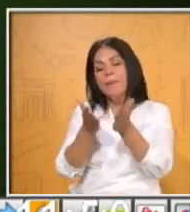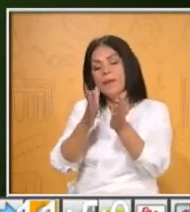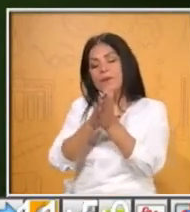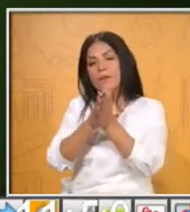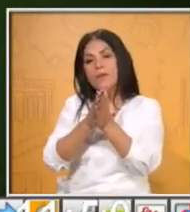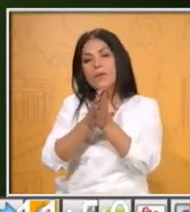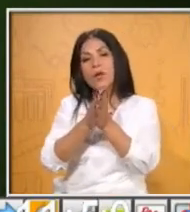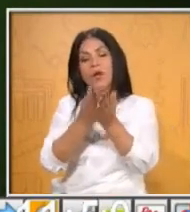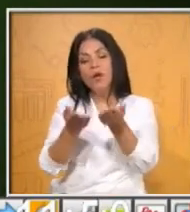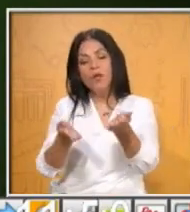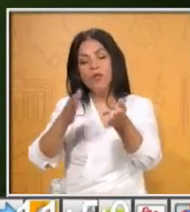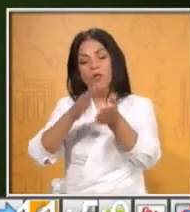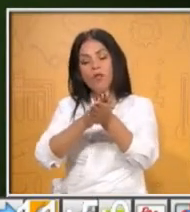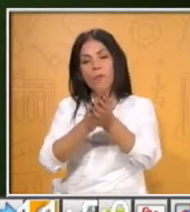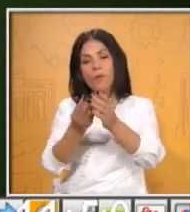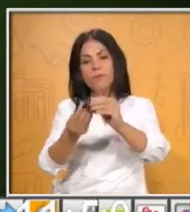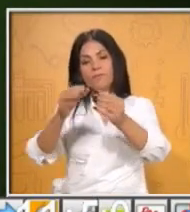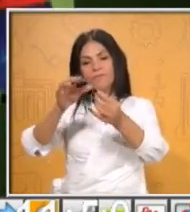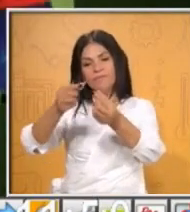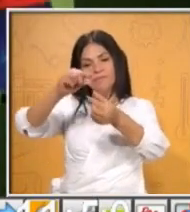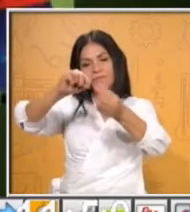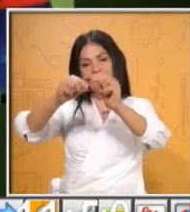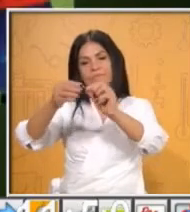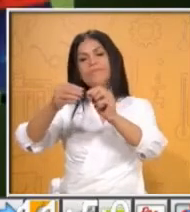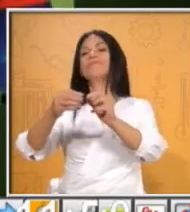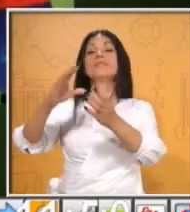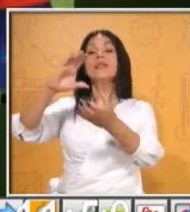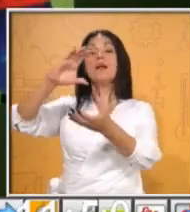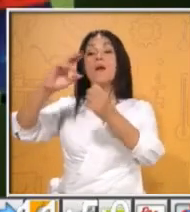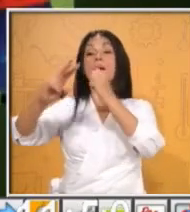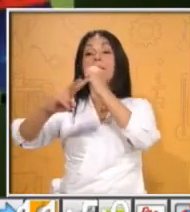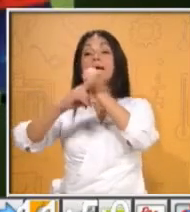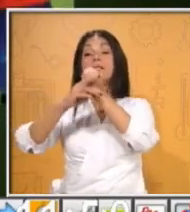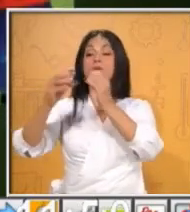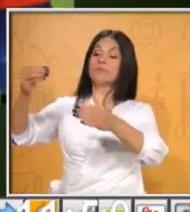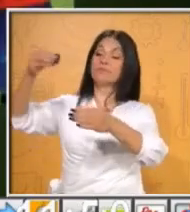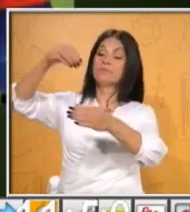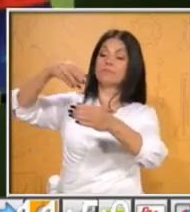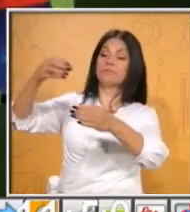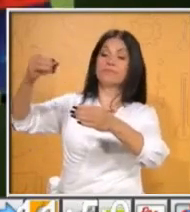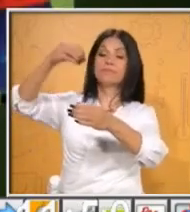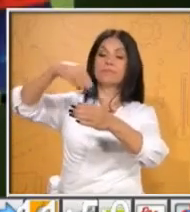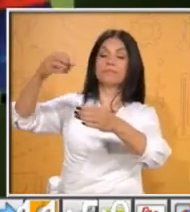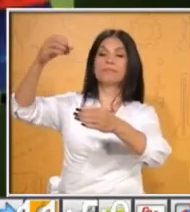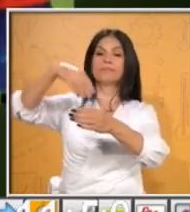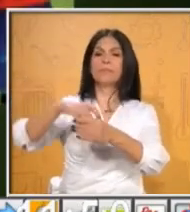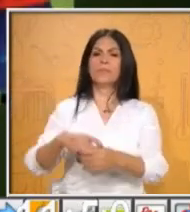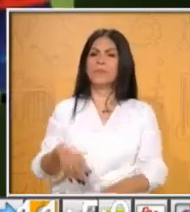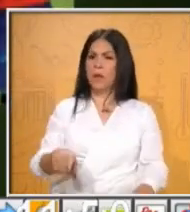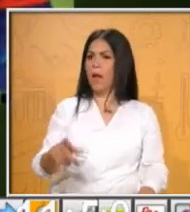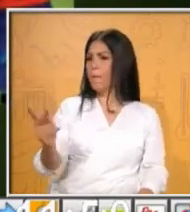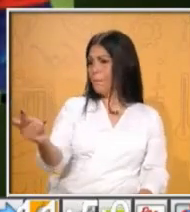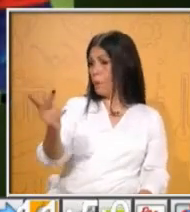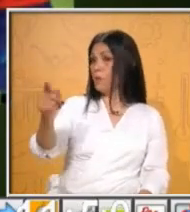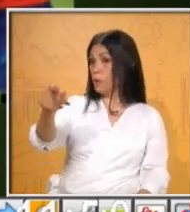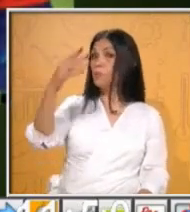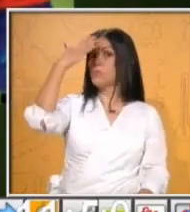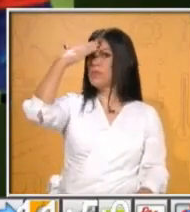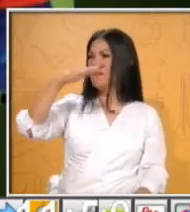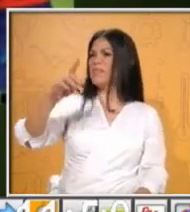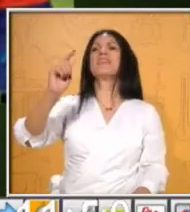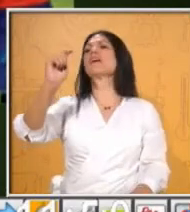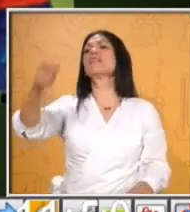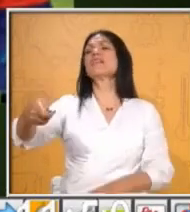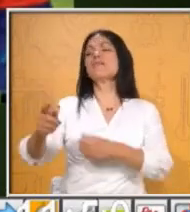en el recipiente que hayas conseguido. ¿Sabes lo que es un conflicto? ¿Qué sería un